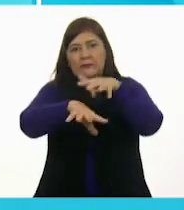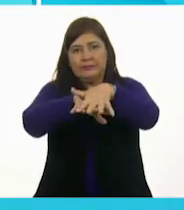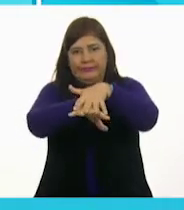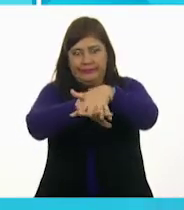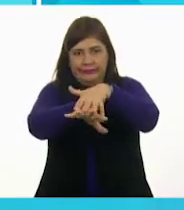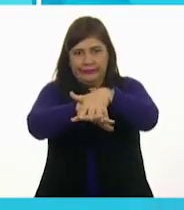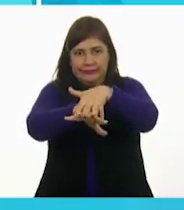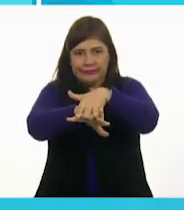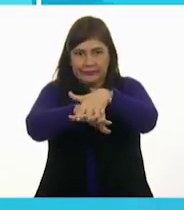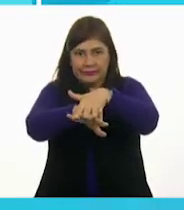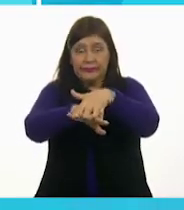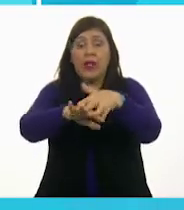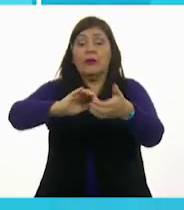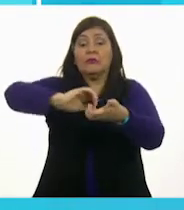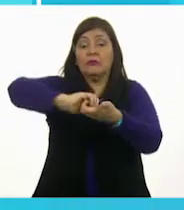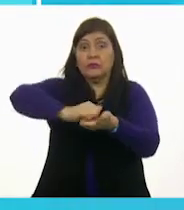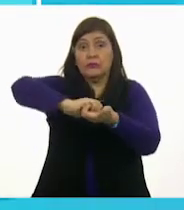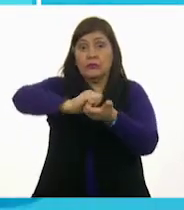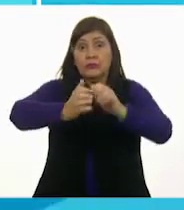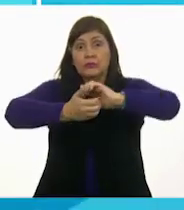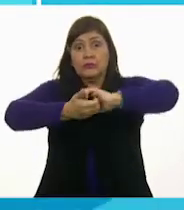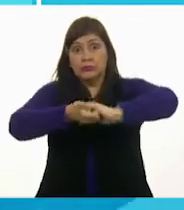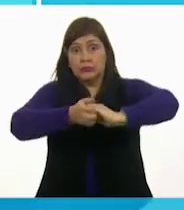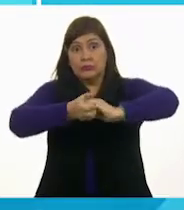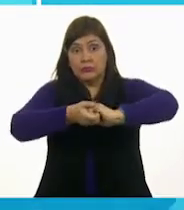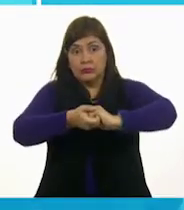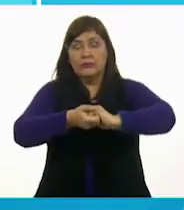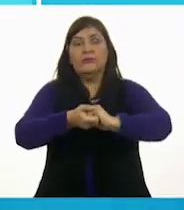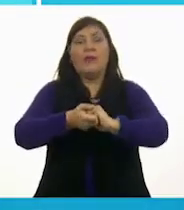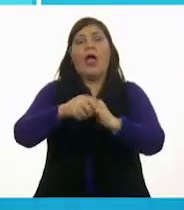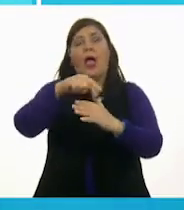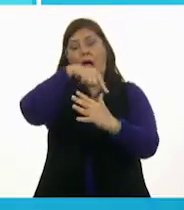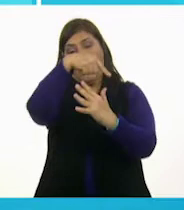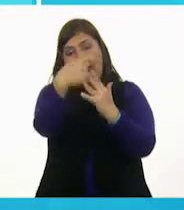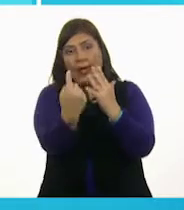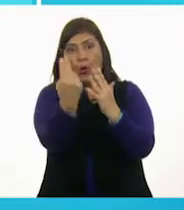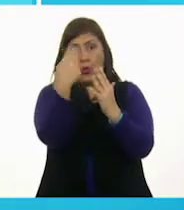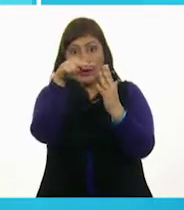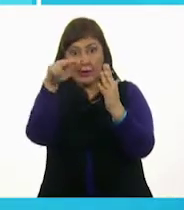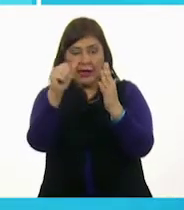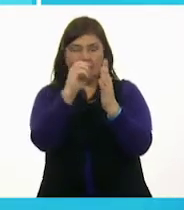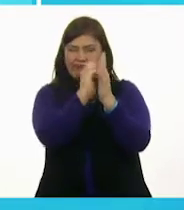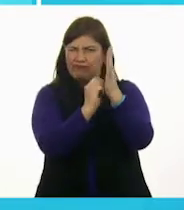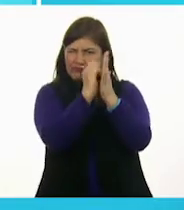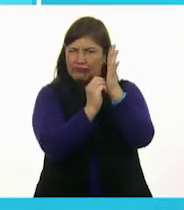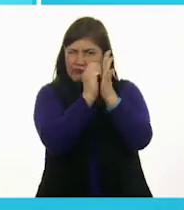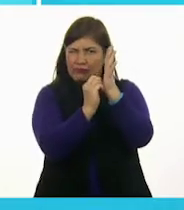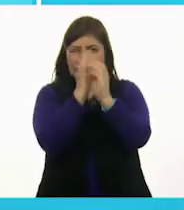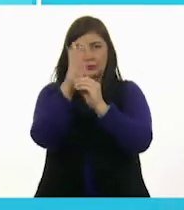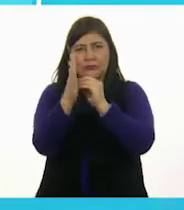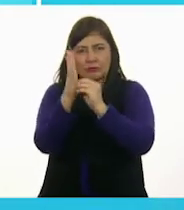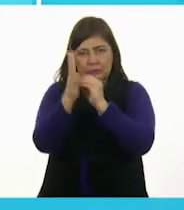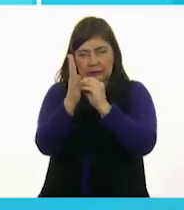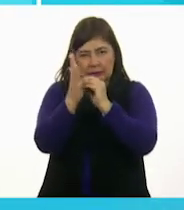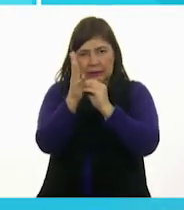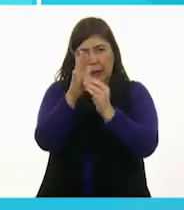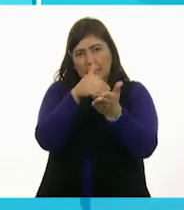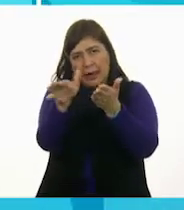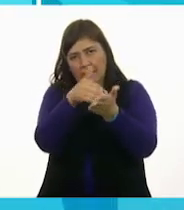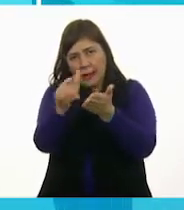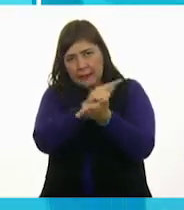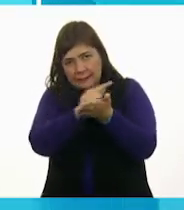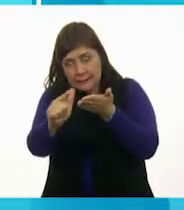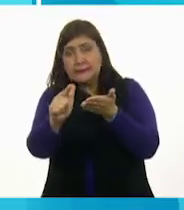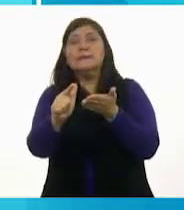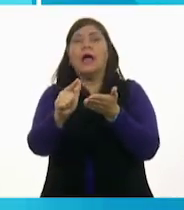con la otra mano. Frota los dedos. Ahora, como que rasguñas la palma de tus manos para lavar tus uñas.